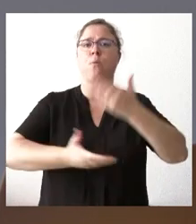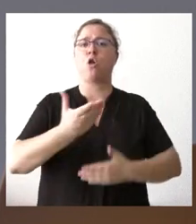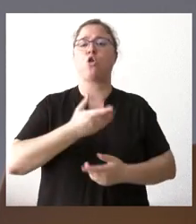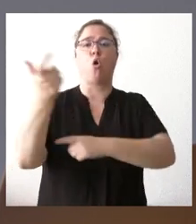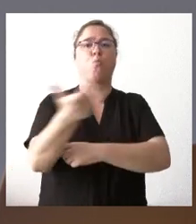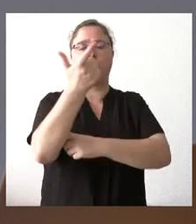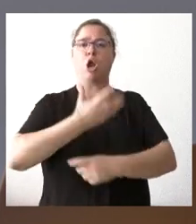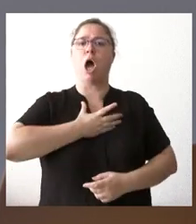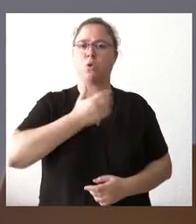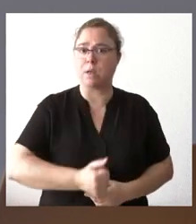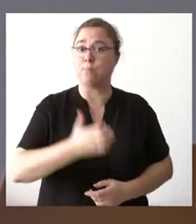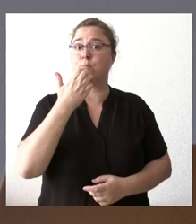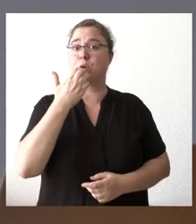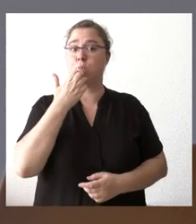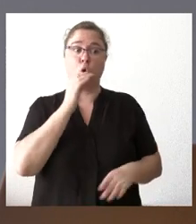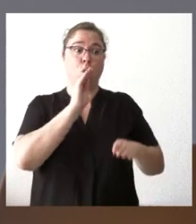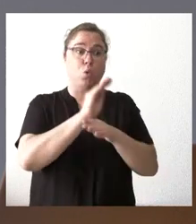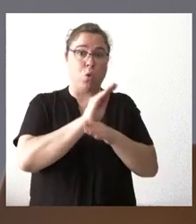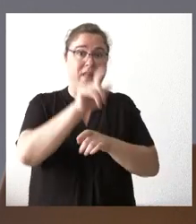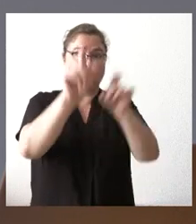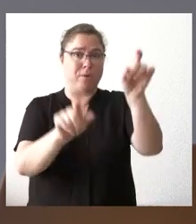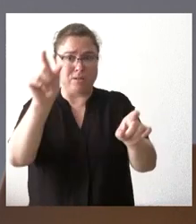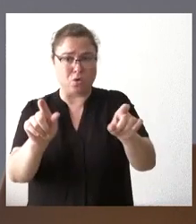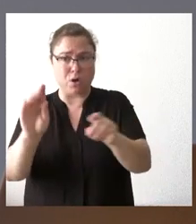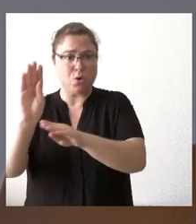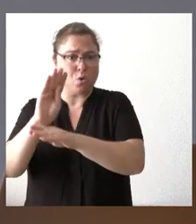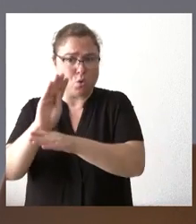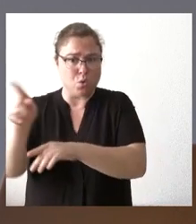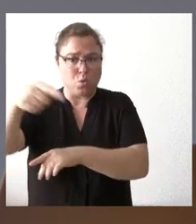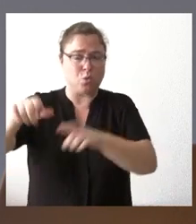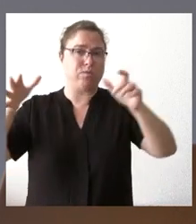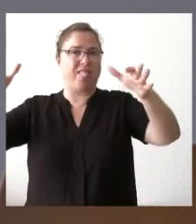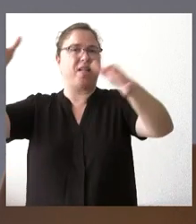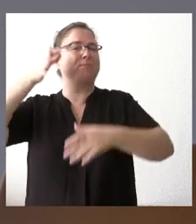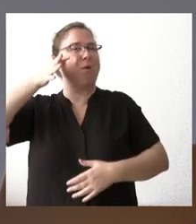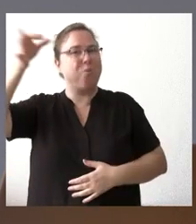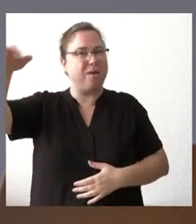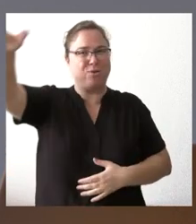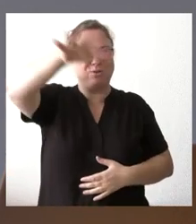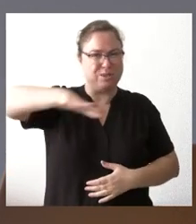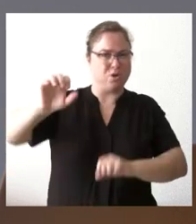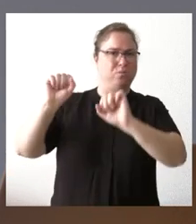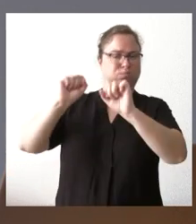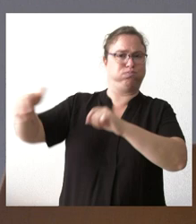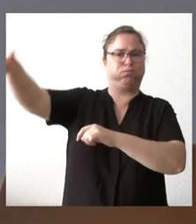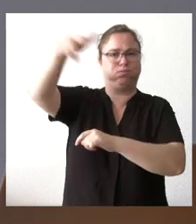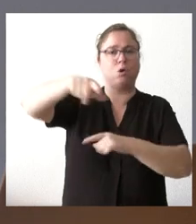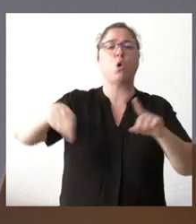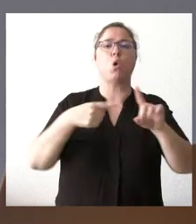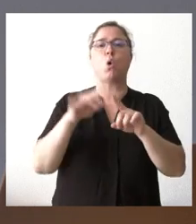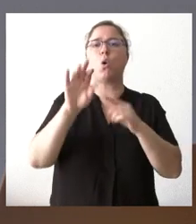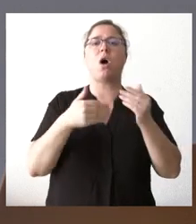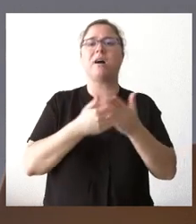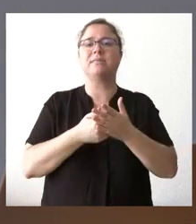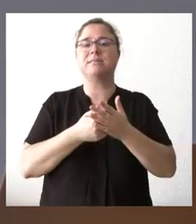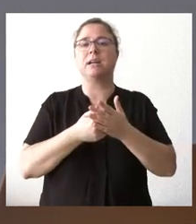municipales para por ejemplo la custodia de poblaciones que es la función esos fuegos urbanos y la custodia de la